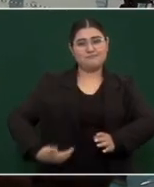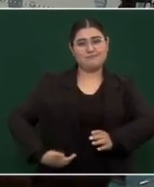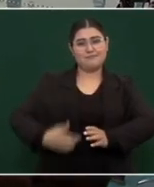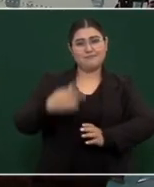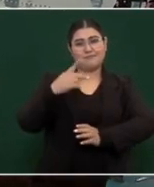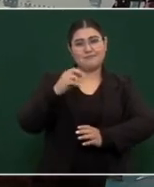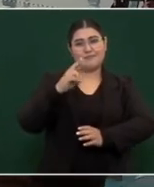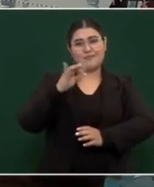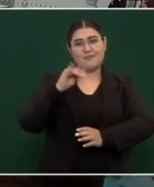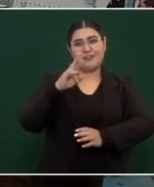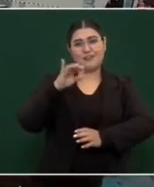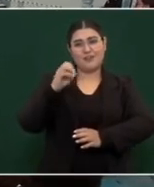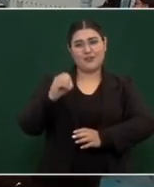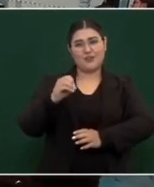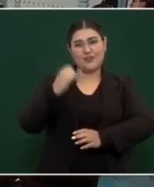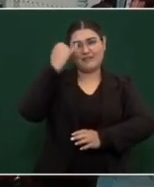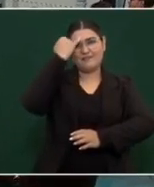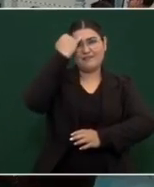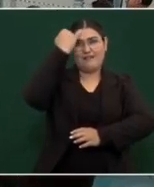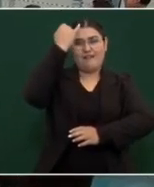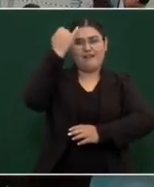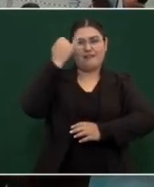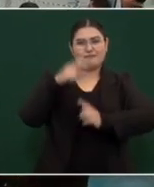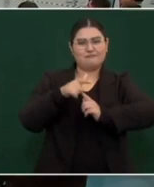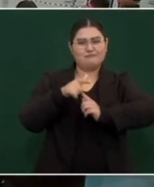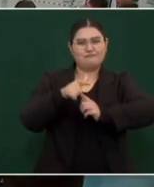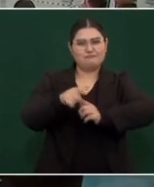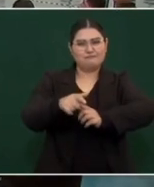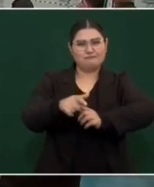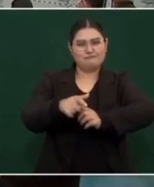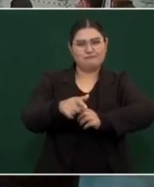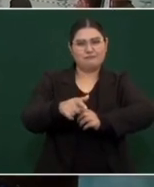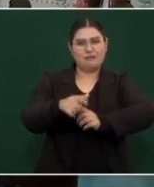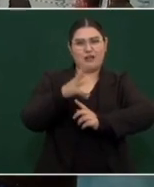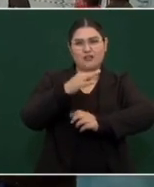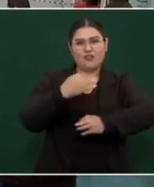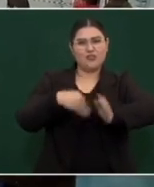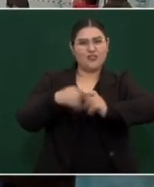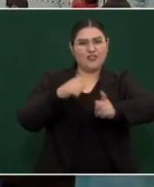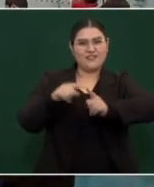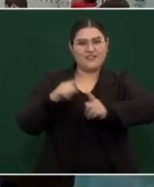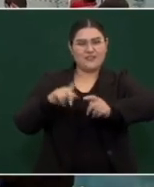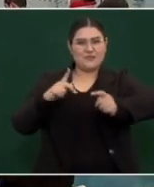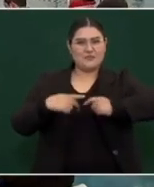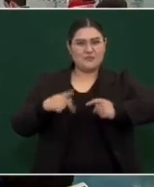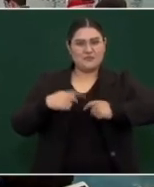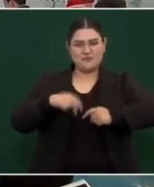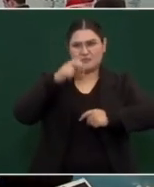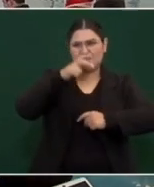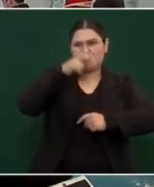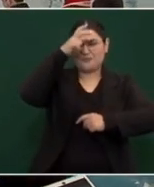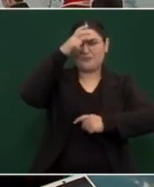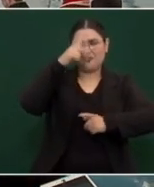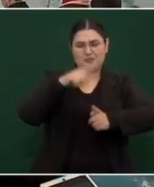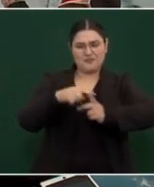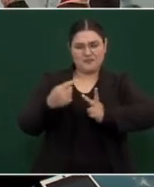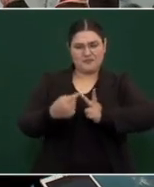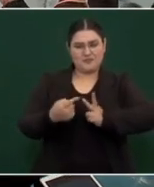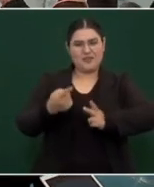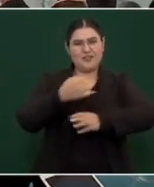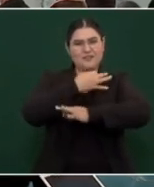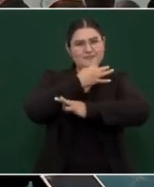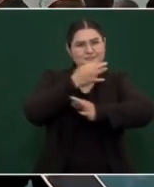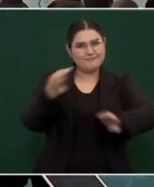todos los intelectuales orgánicos, medios de información, con honrosas excepciones,